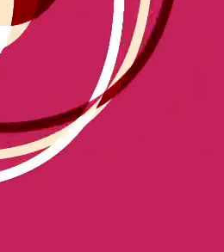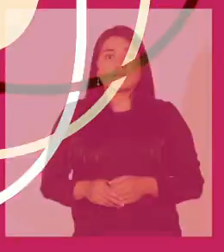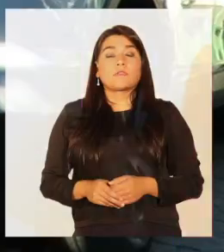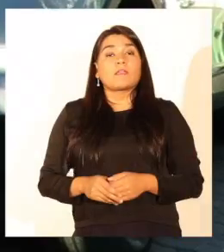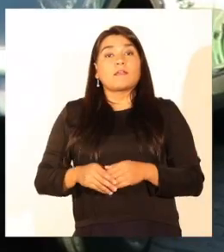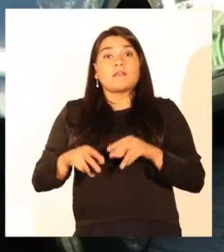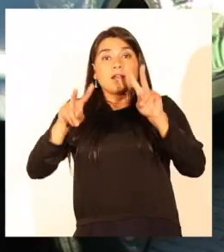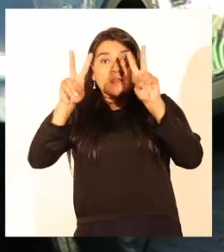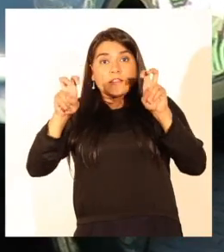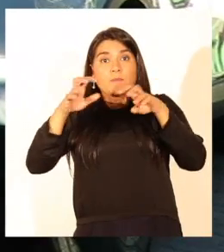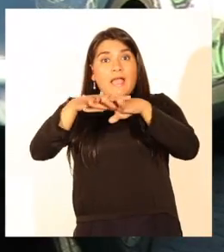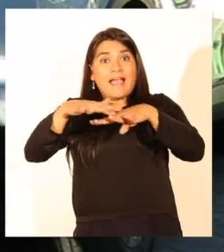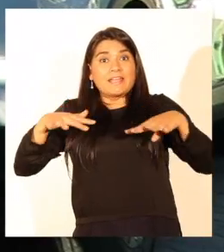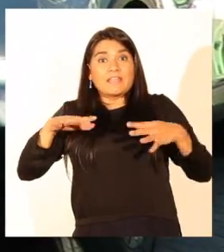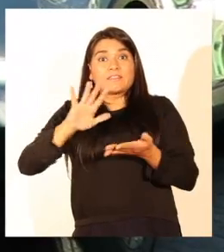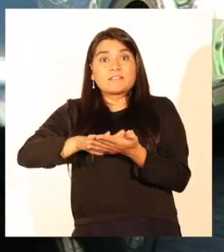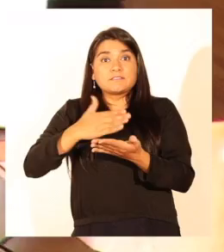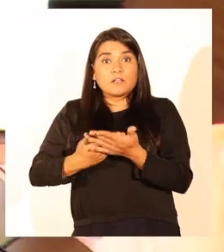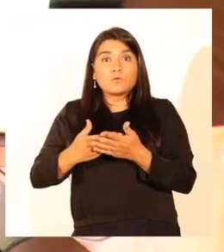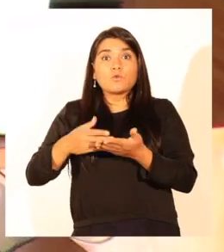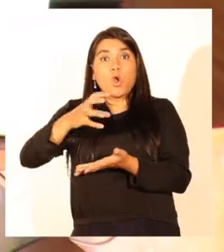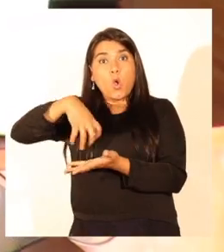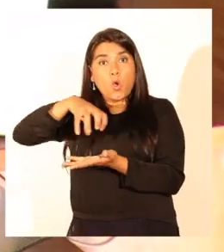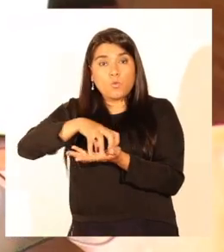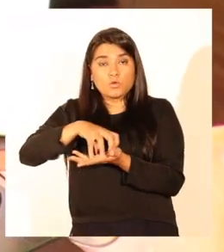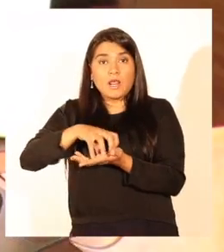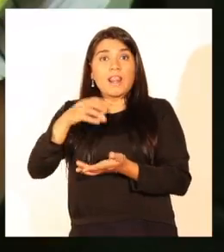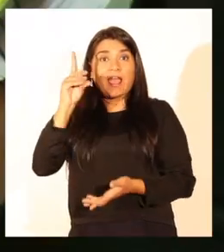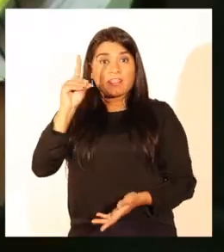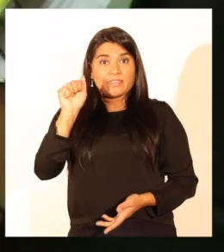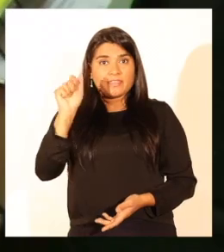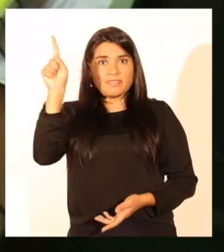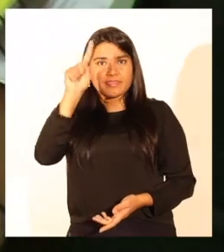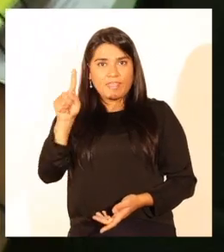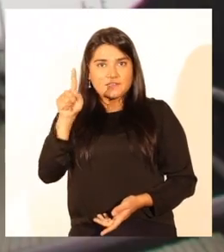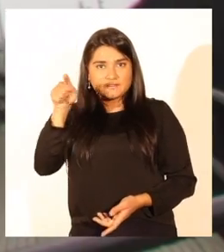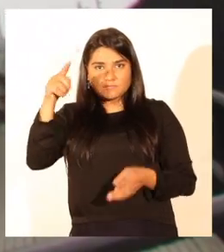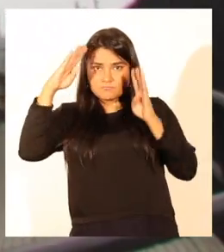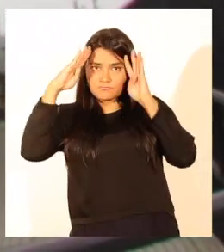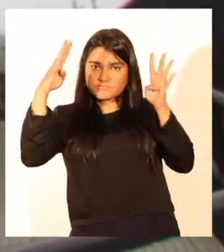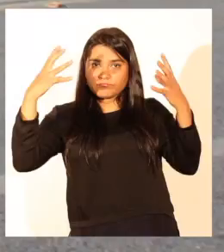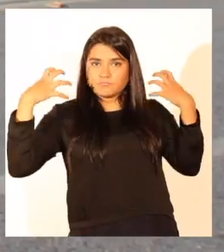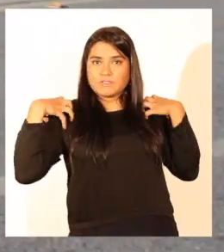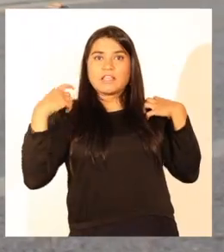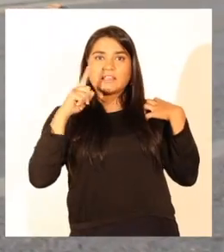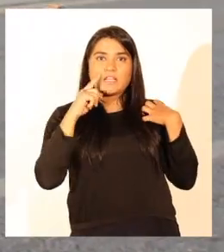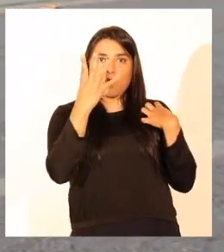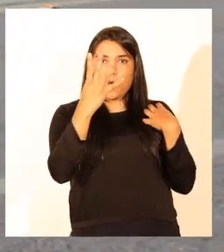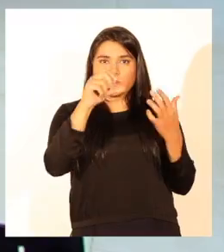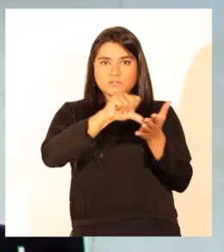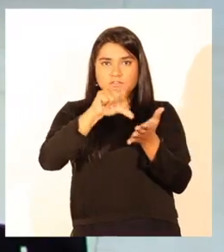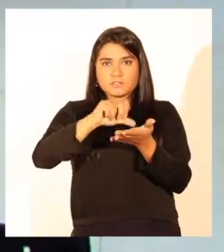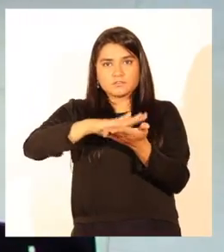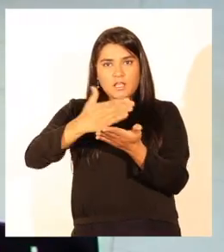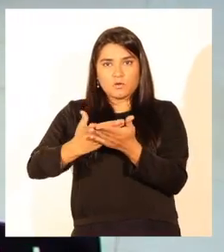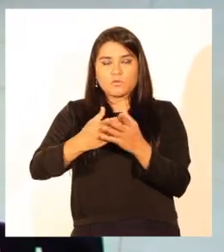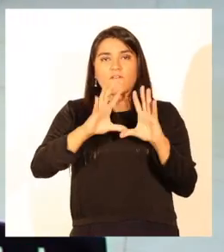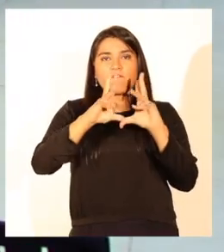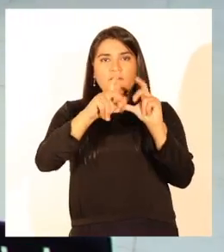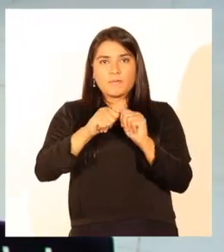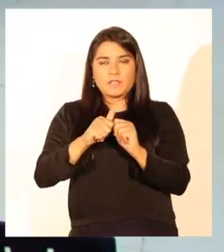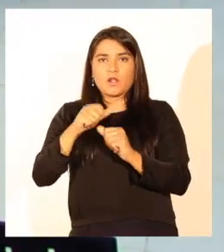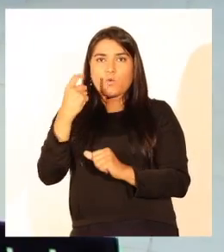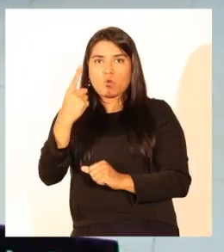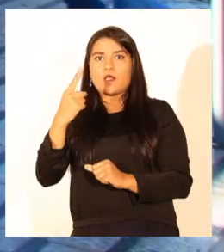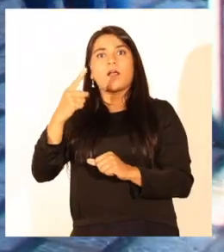La red de salud comunal encabezada por la Dirección de Administración de Salud, DAS, cuenta con cuatro centros de salud familiar, una